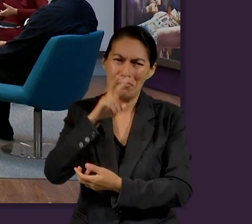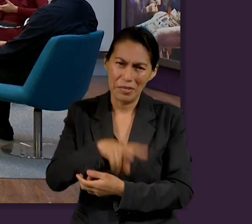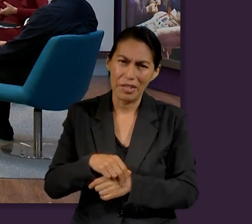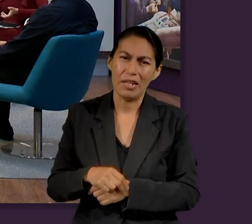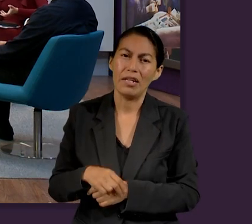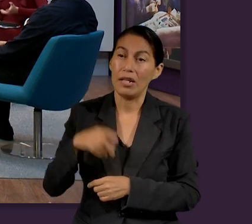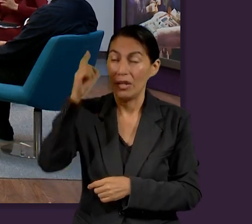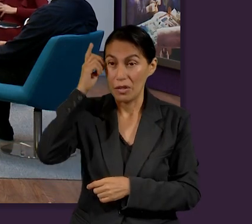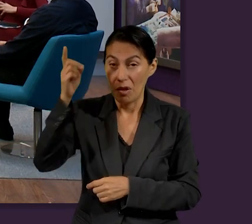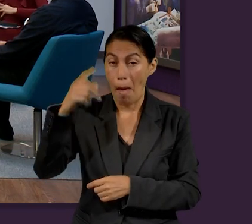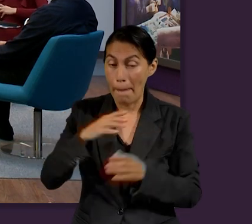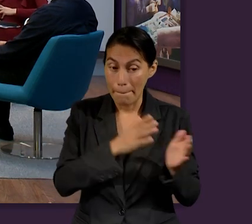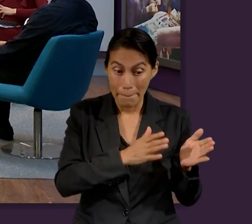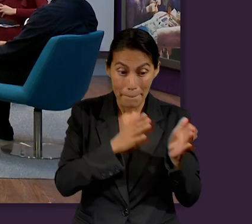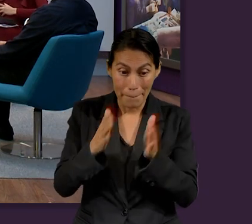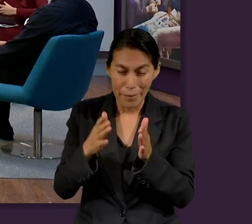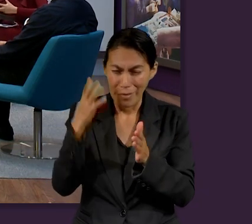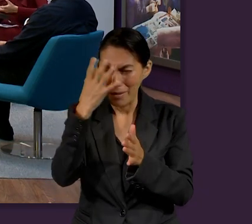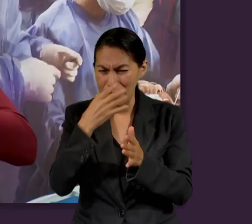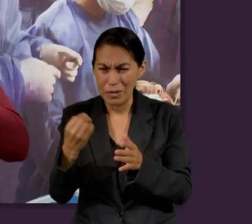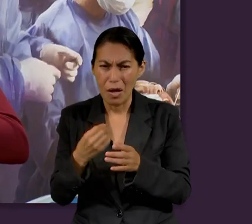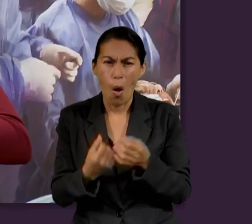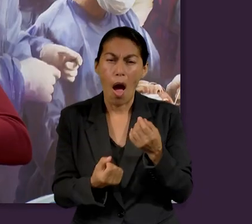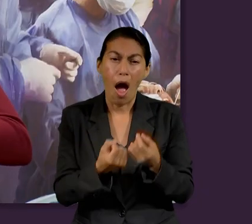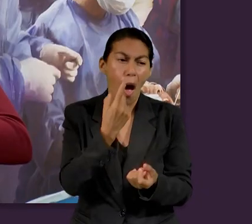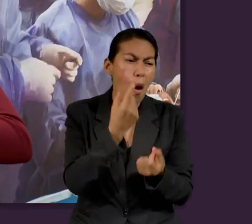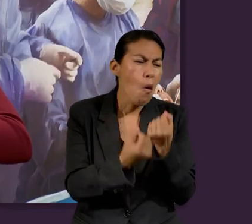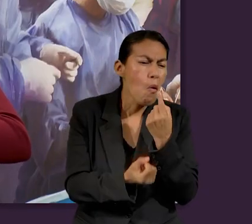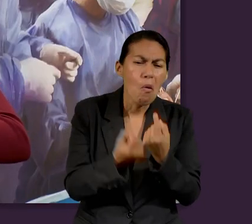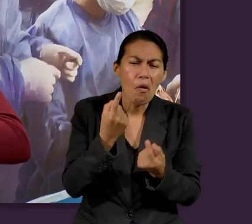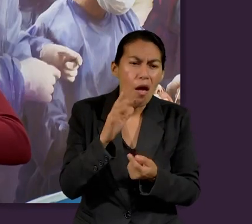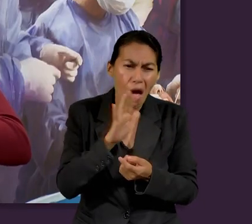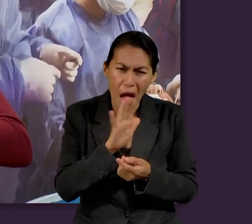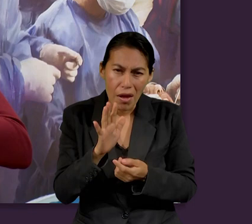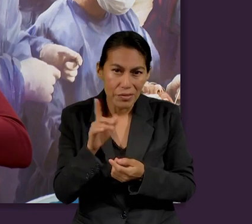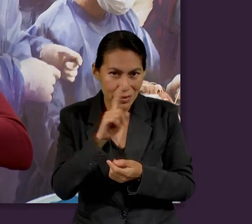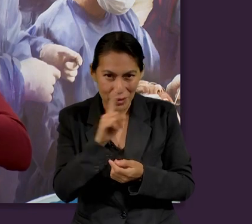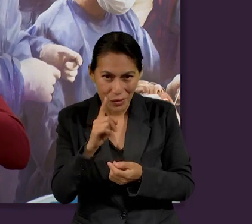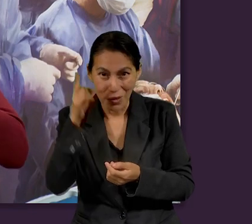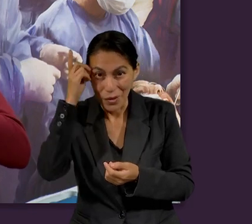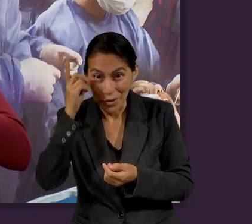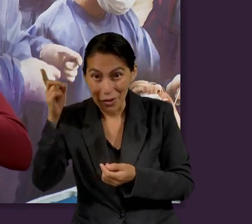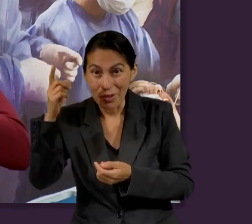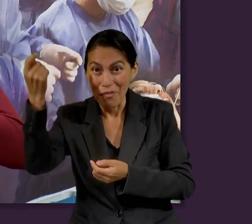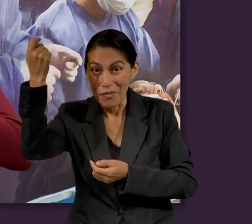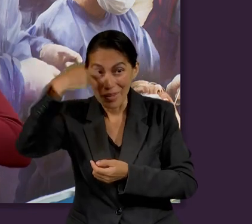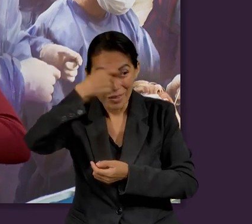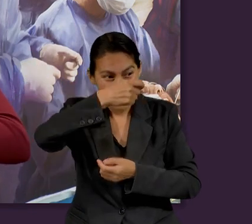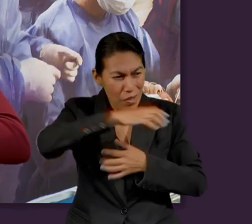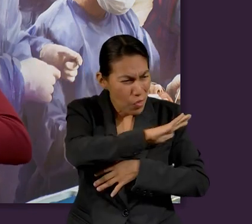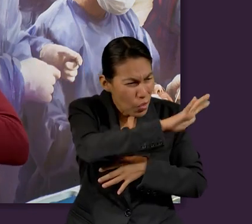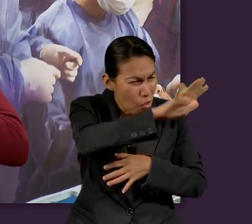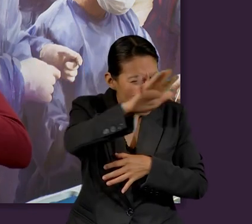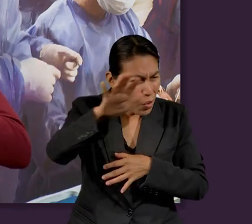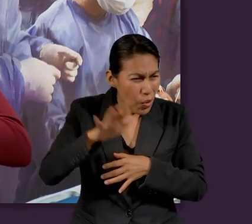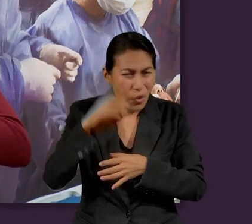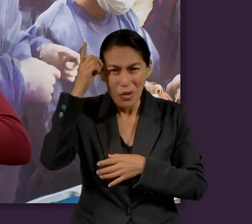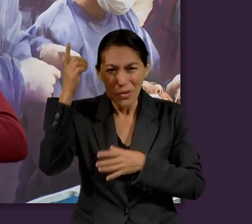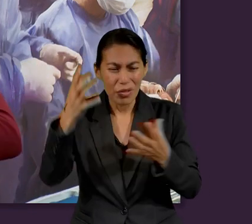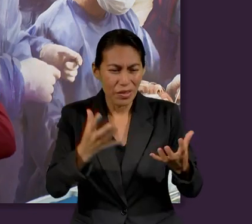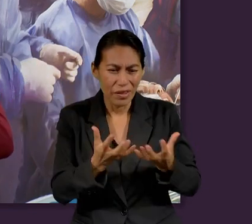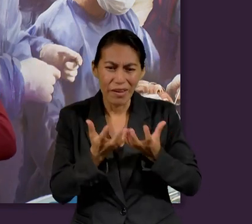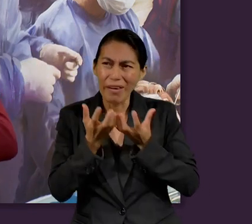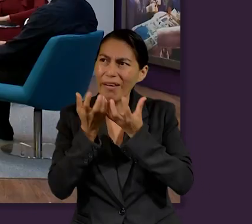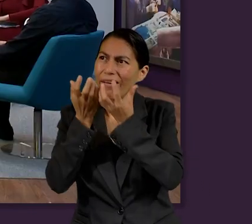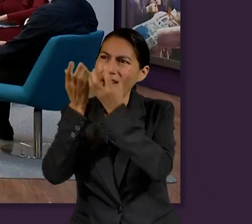Cristo tiene grandes planes para todos o nada más para las personas que estamos dentro de la iglesia. Entonces, yo siento que la fidelidad sería mi palabra clave para resumir